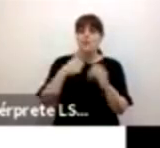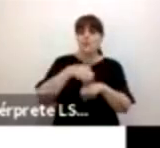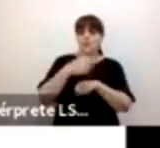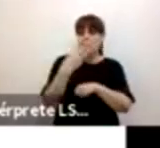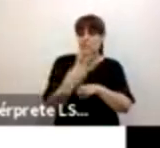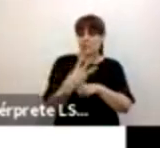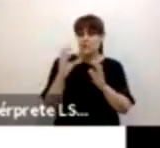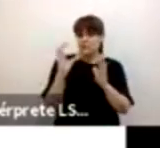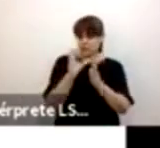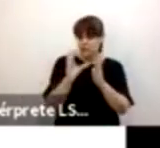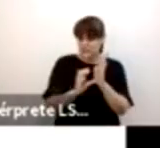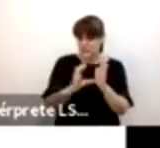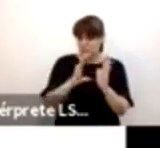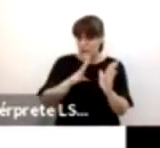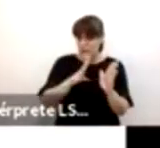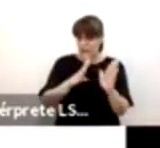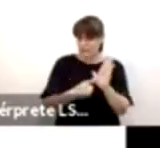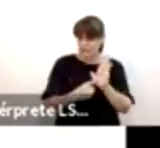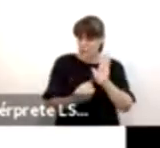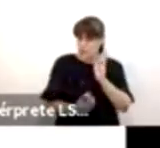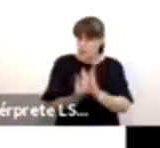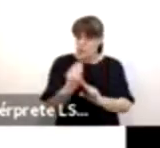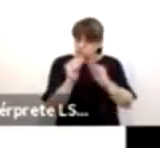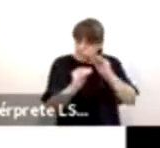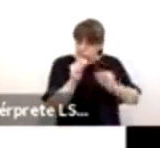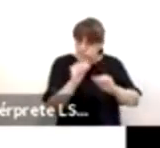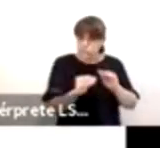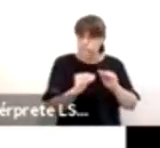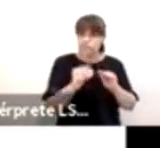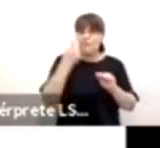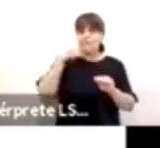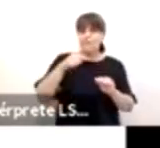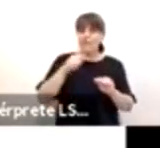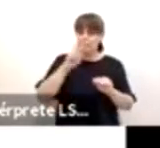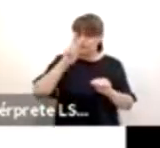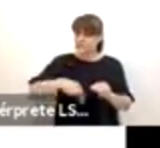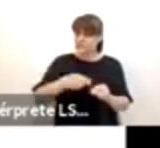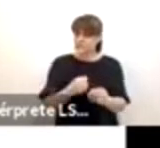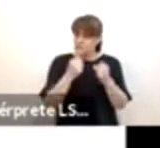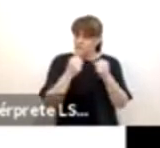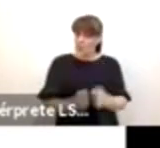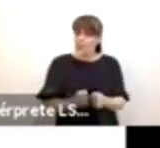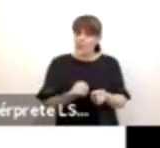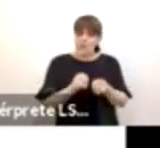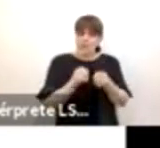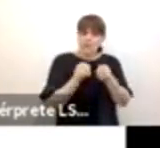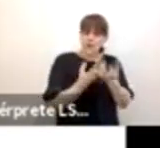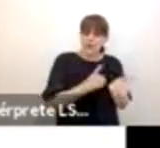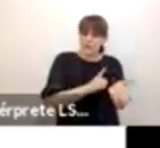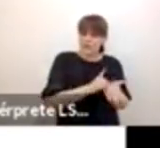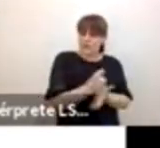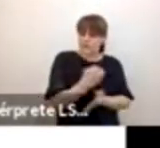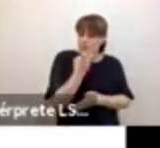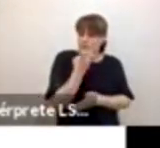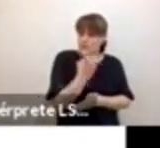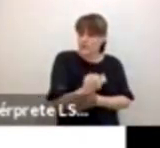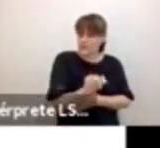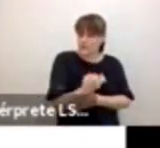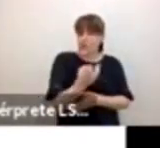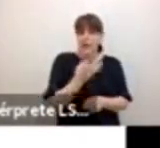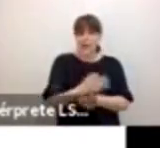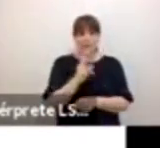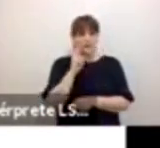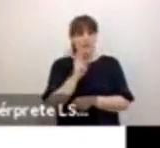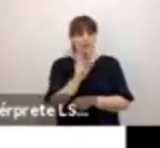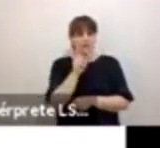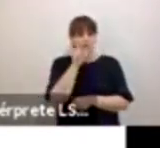lo que hacen es buscar garantizar el derecho en este segmento de la población. Entonces esto que nos muestra la gráfica nos